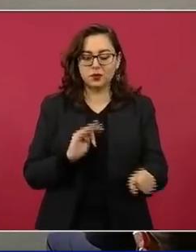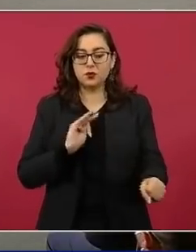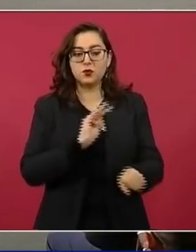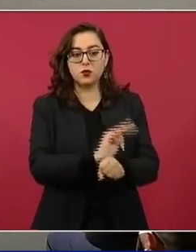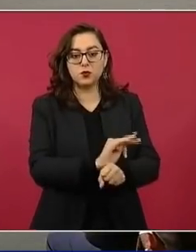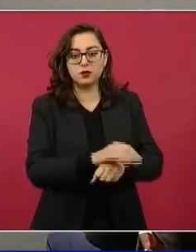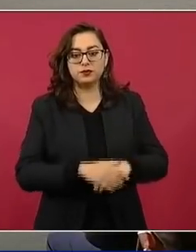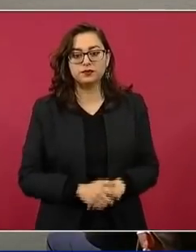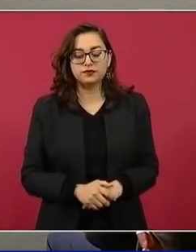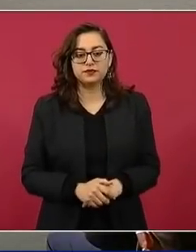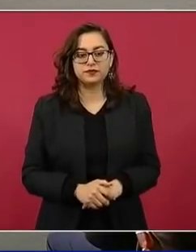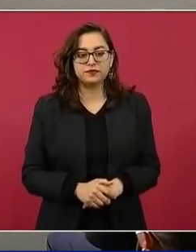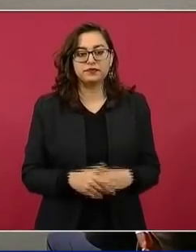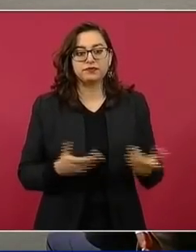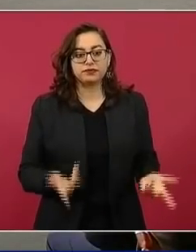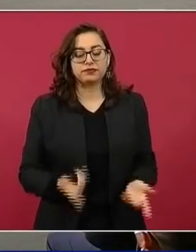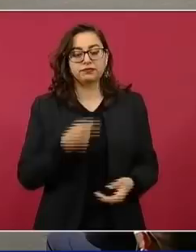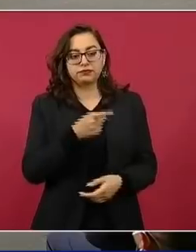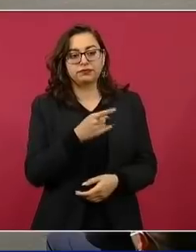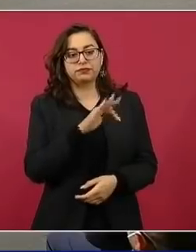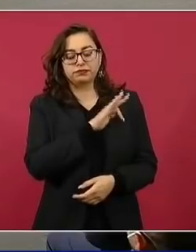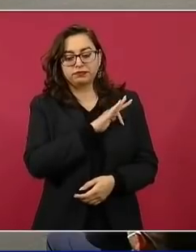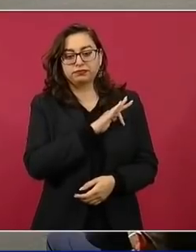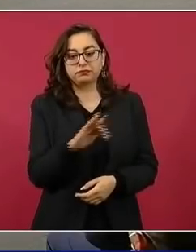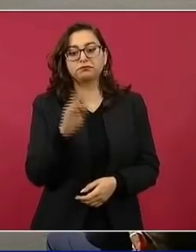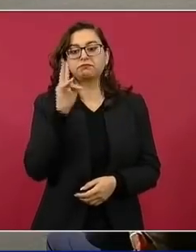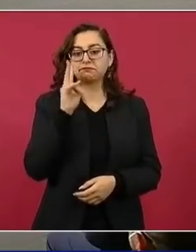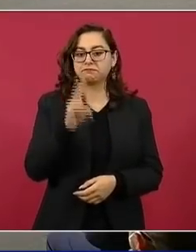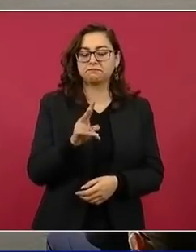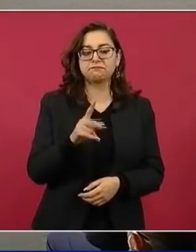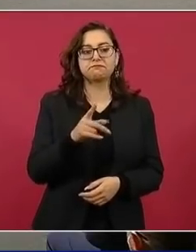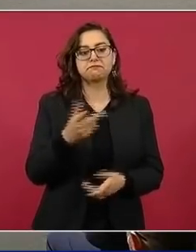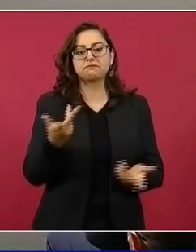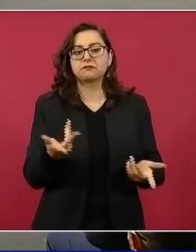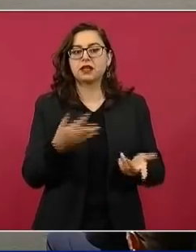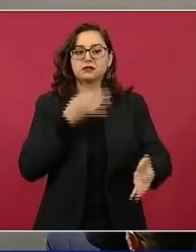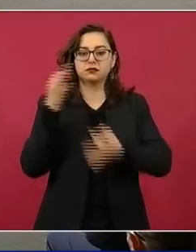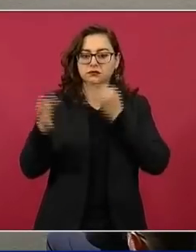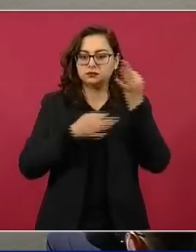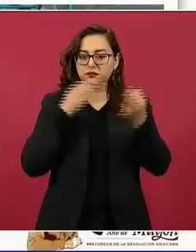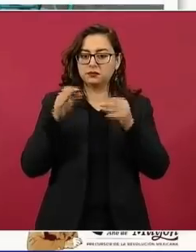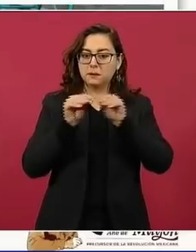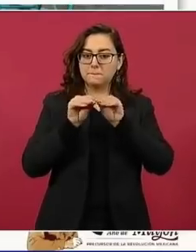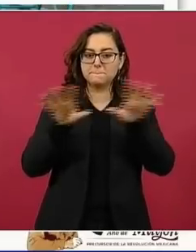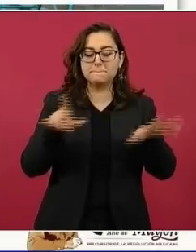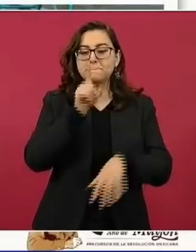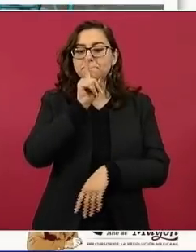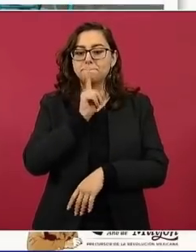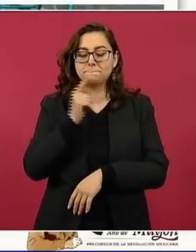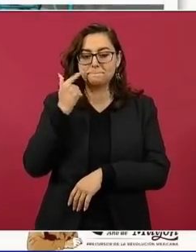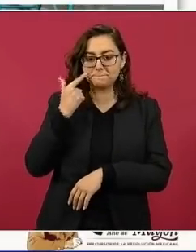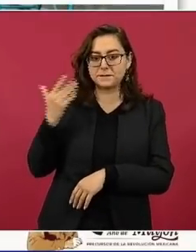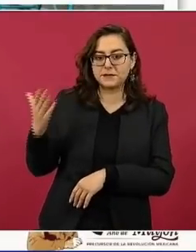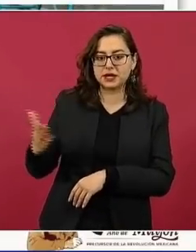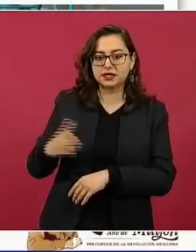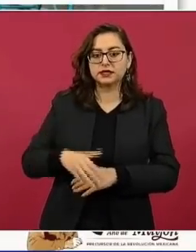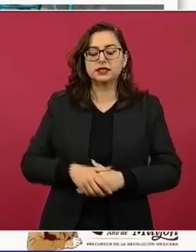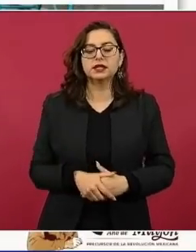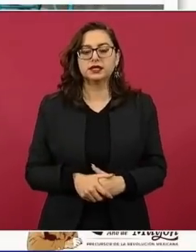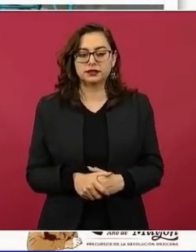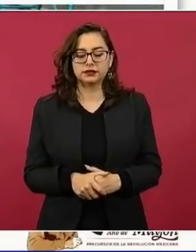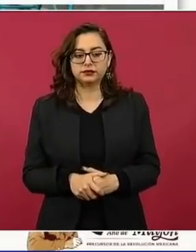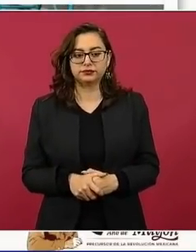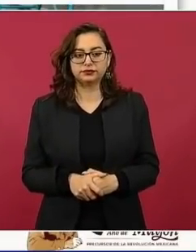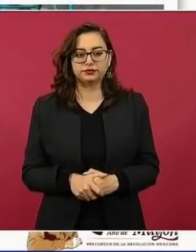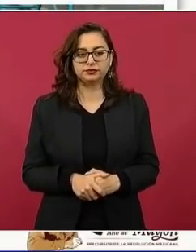ver cómo pintan con mentiras los muros de la desinformación. En primer lugar, tenemos al usuario Petit